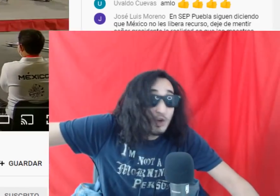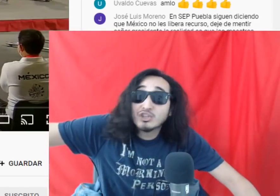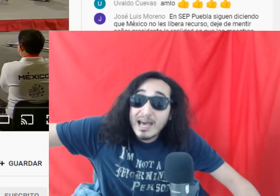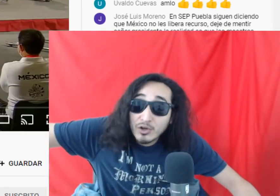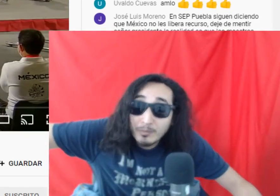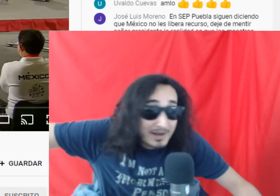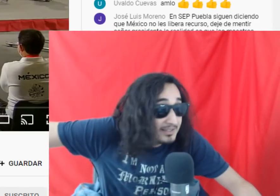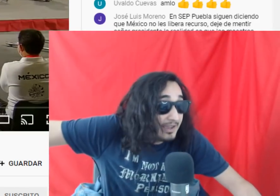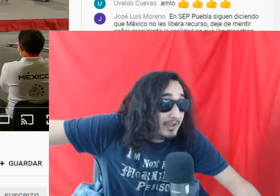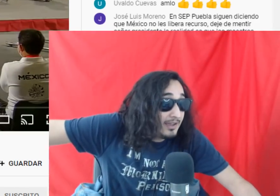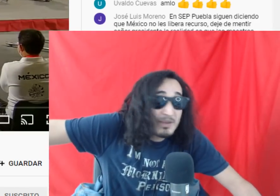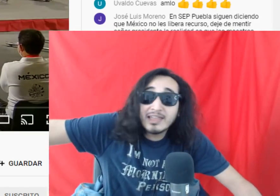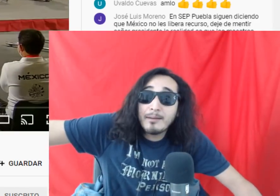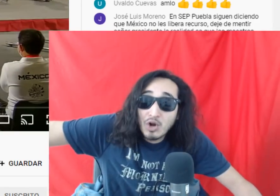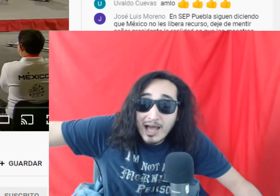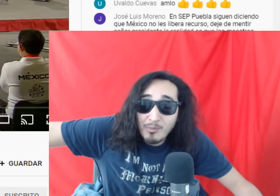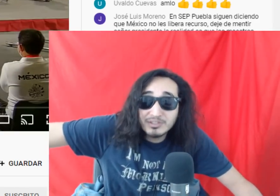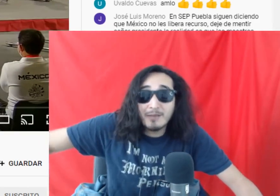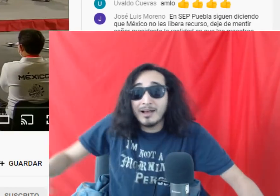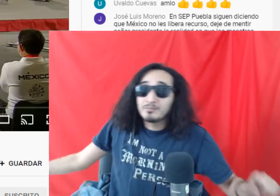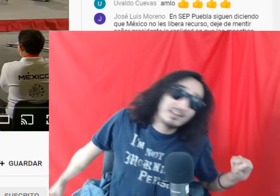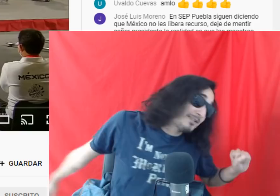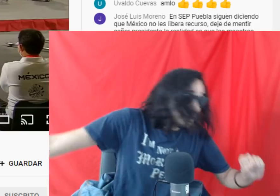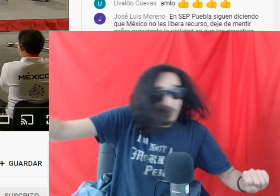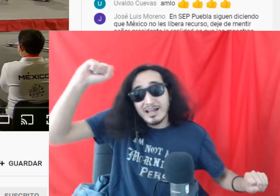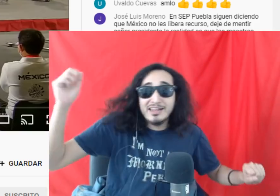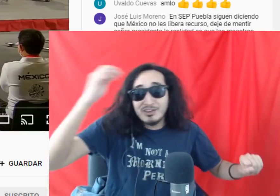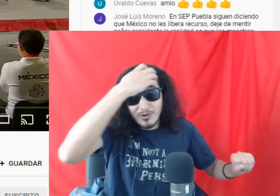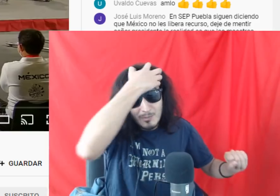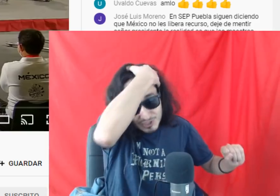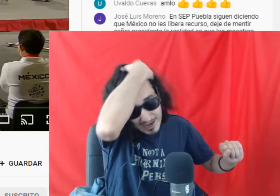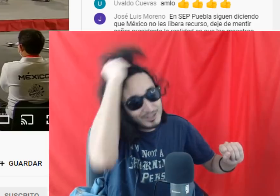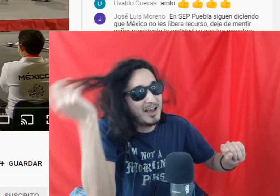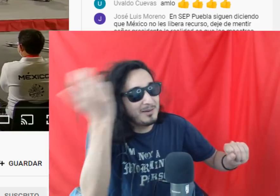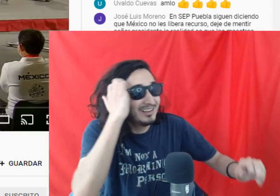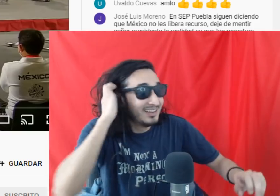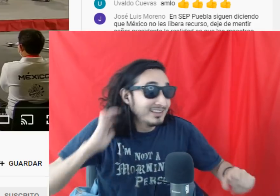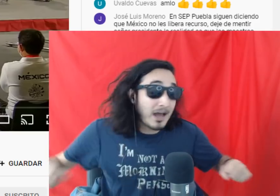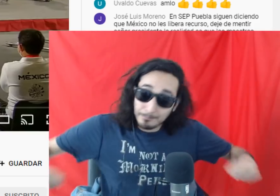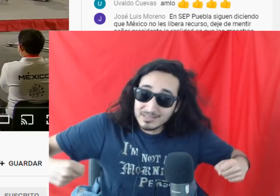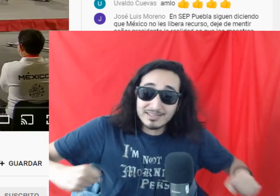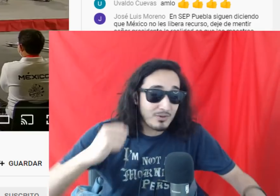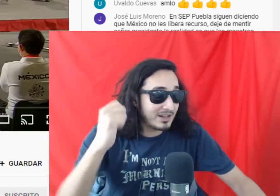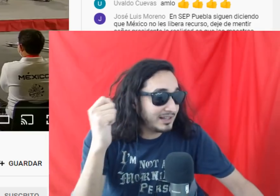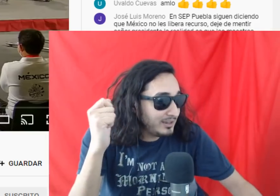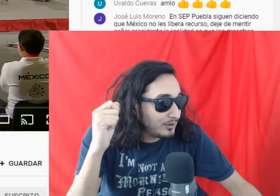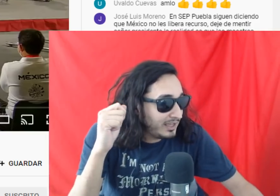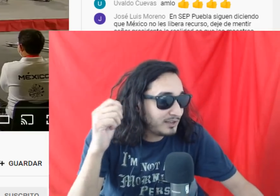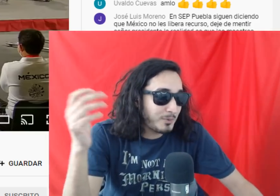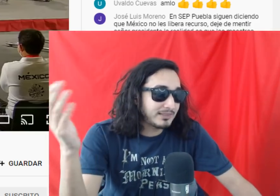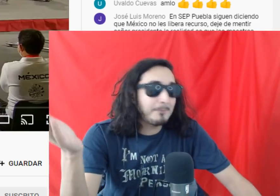Tiro con Arco. Parece que avienta la bola. ¿Cómo se llama? Lanzamiento de ladrillo. ¿Cómo chingado se llama? Está pesado el